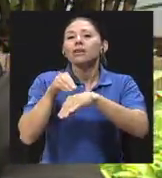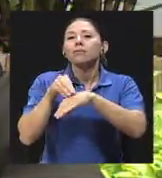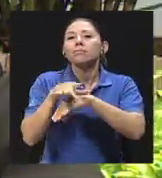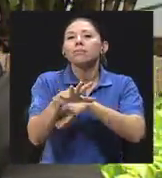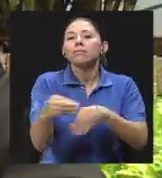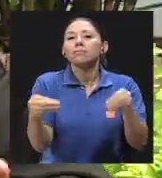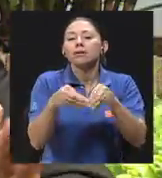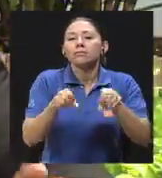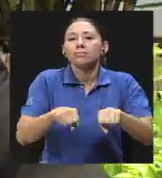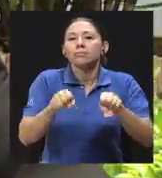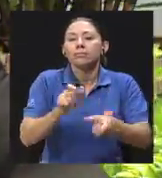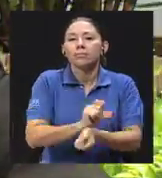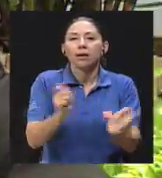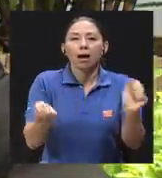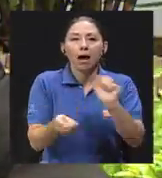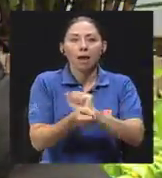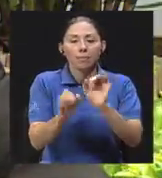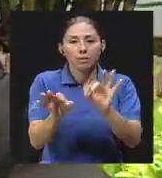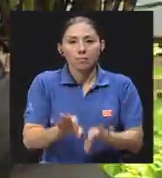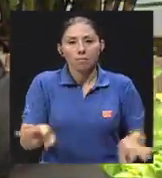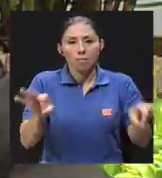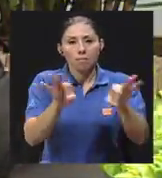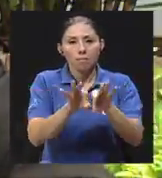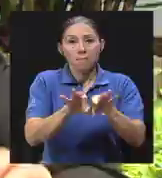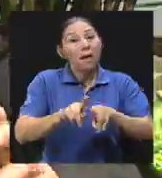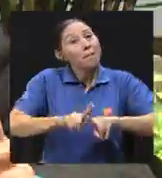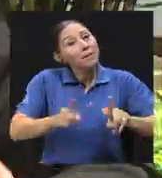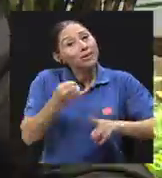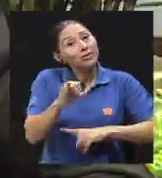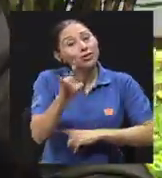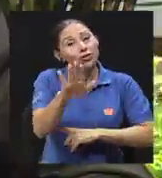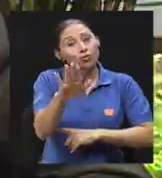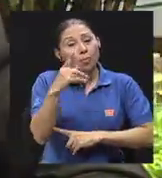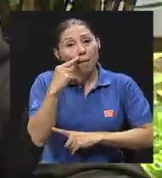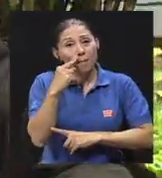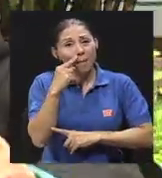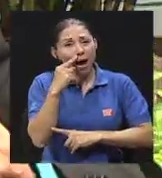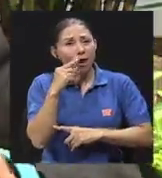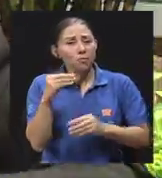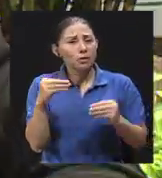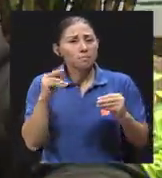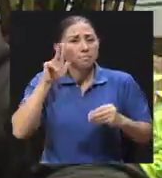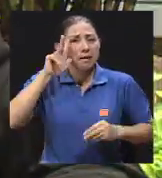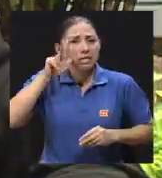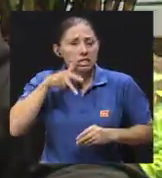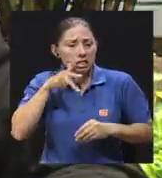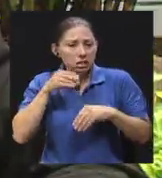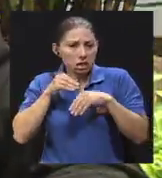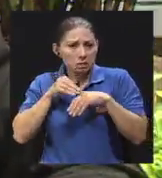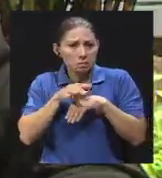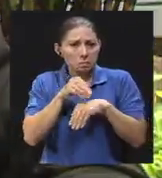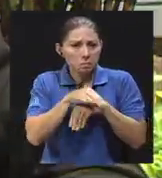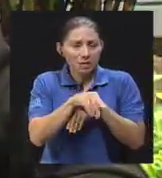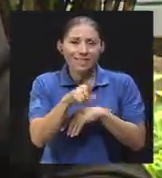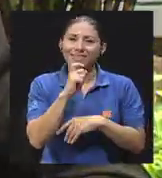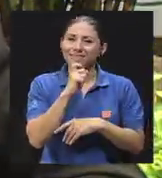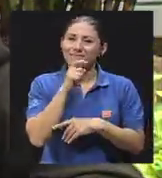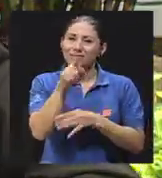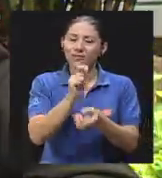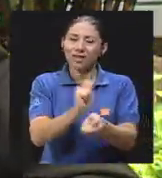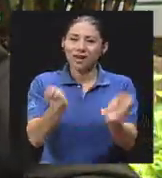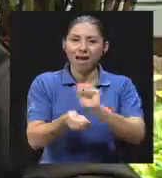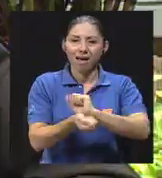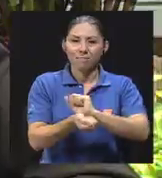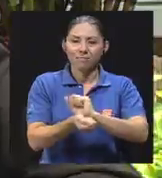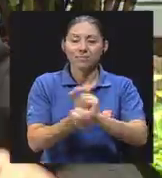cambiar, de hacer cambios importantes, pero si tuvo un papá tóxico, un papá muy machista, le cuesta a hacer